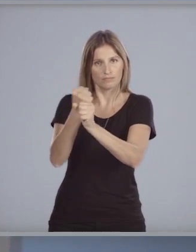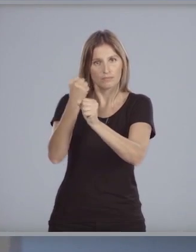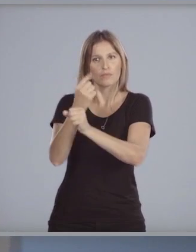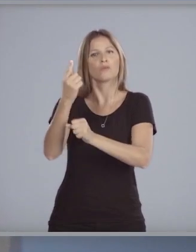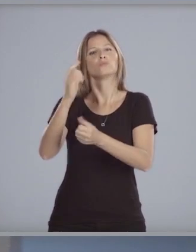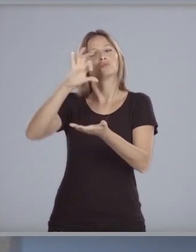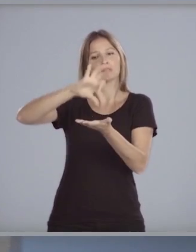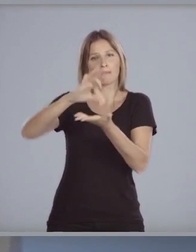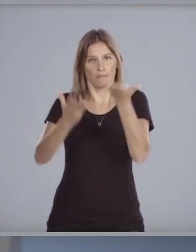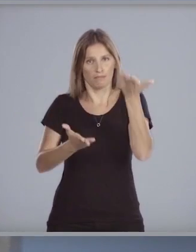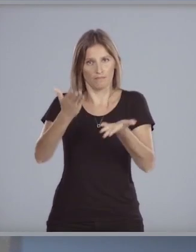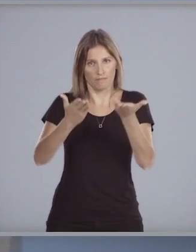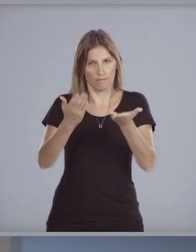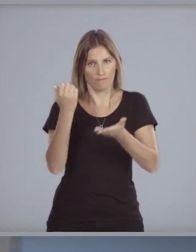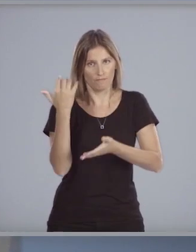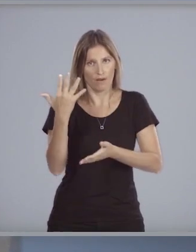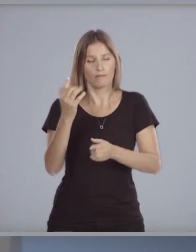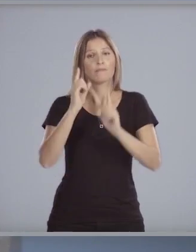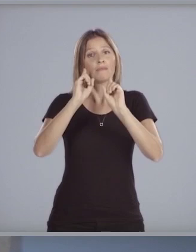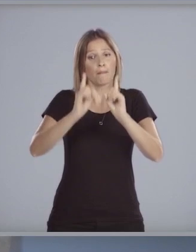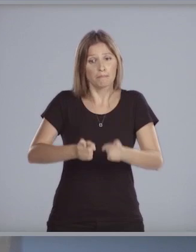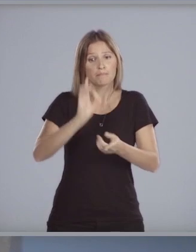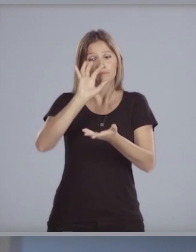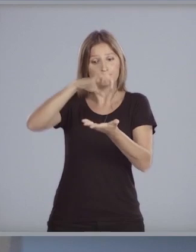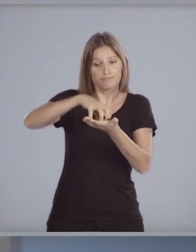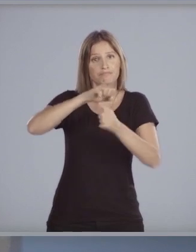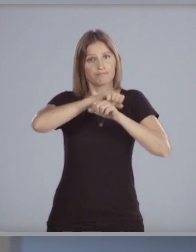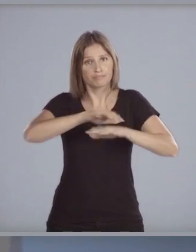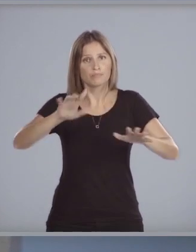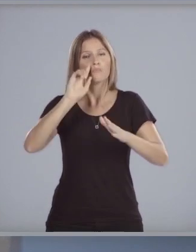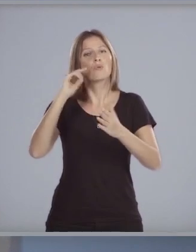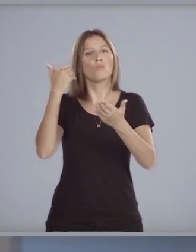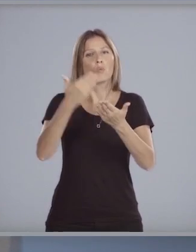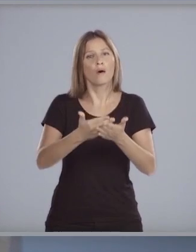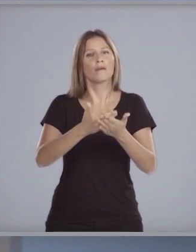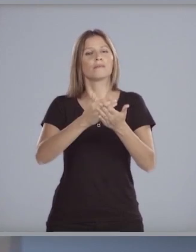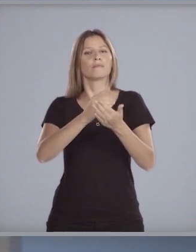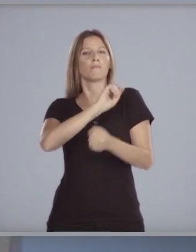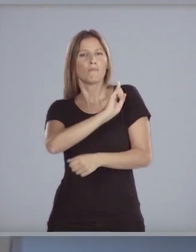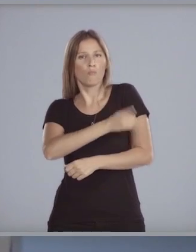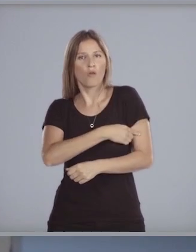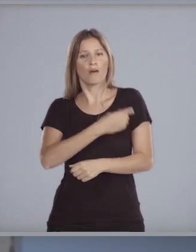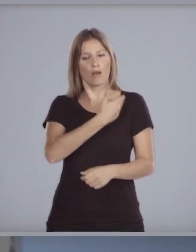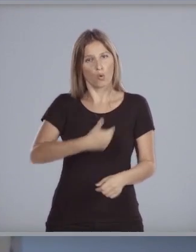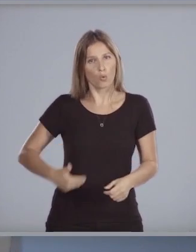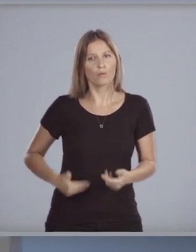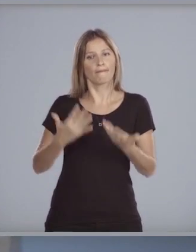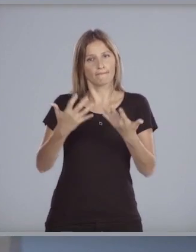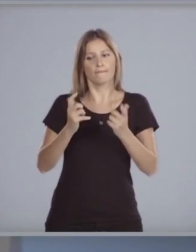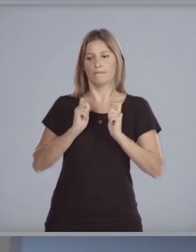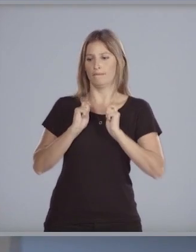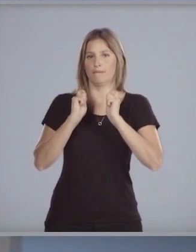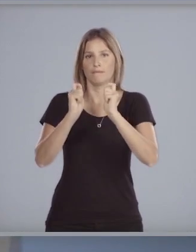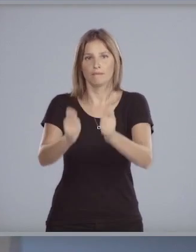sistema de justicia. Con la descentralización propuesta, el Poder Ejecutivo pretende otorgar al